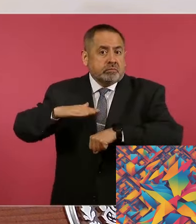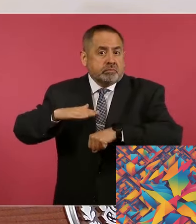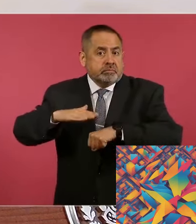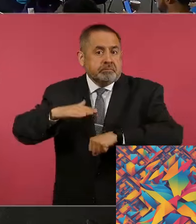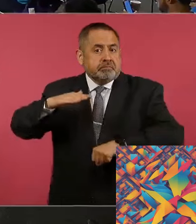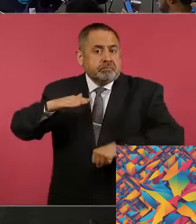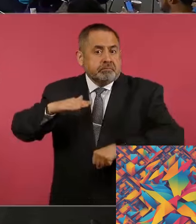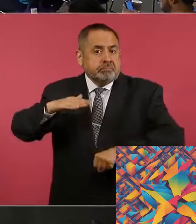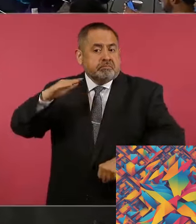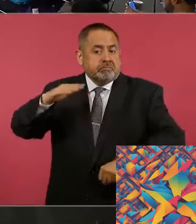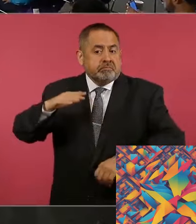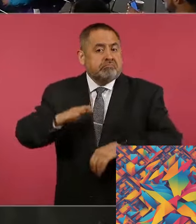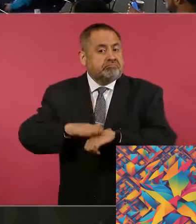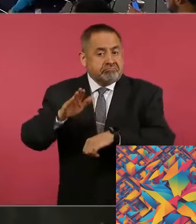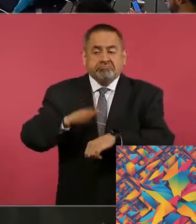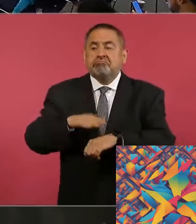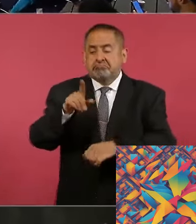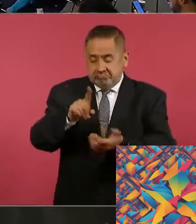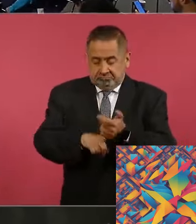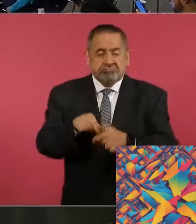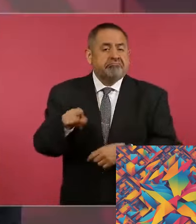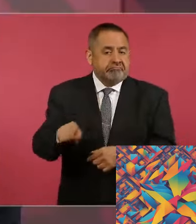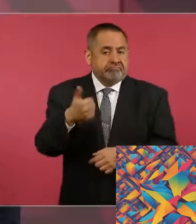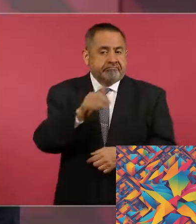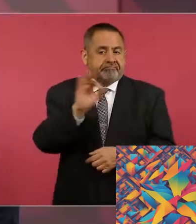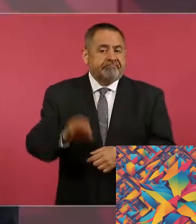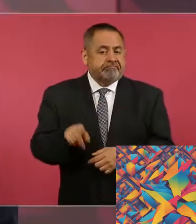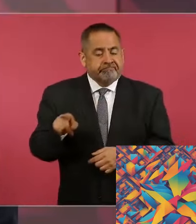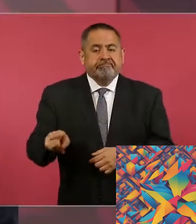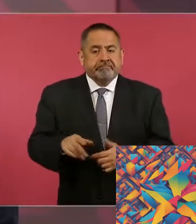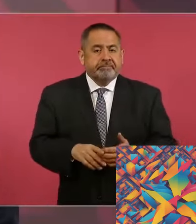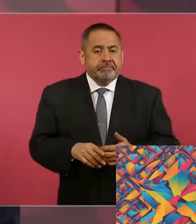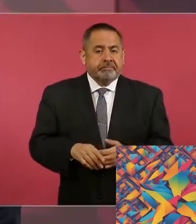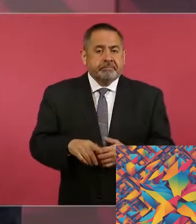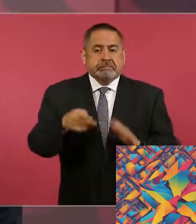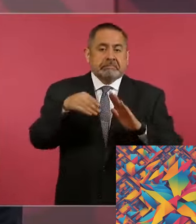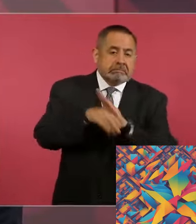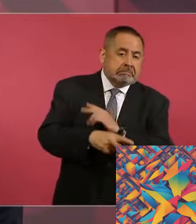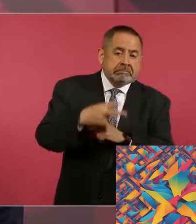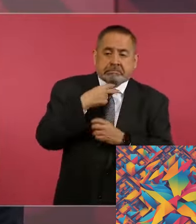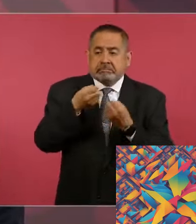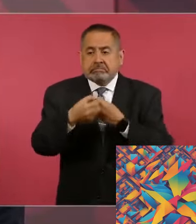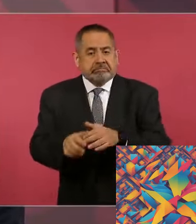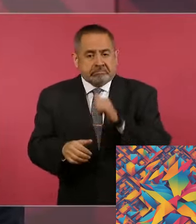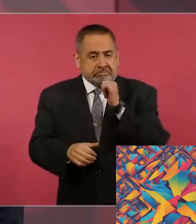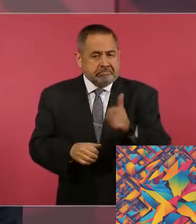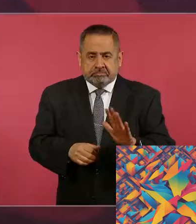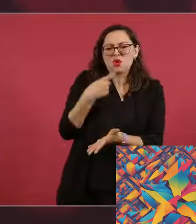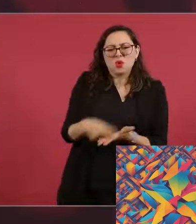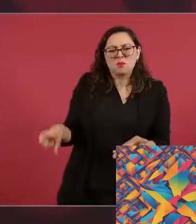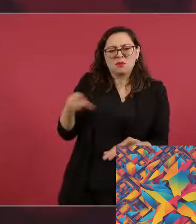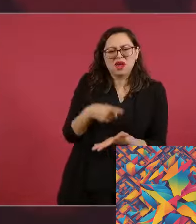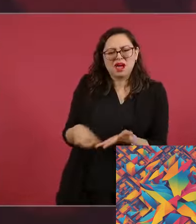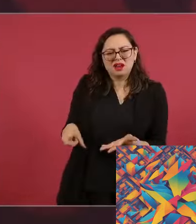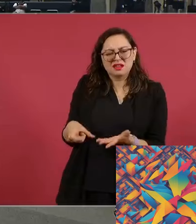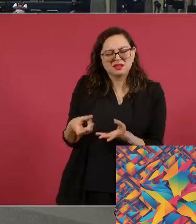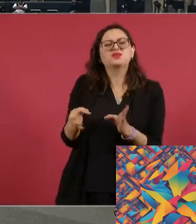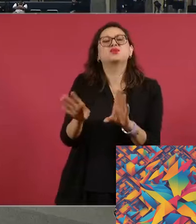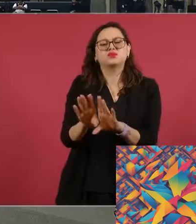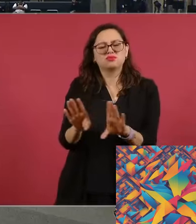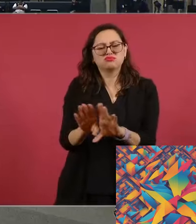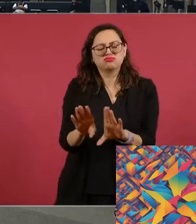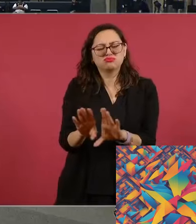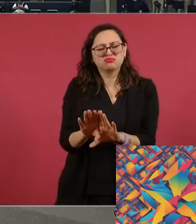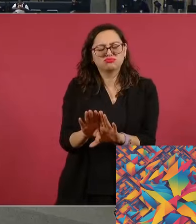una tendencia al alza desde enero, cuando la aprobación era del 54%. Este incremento continuo en la aprobación